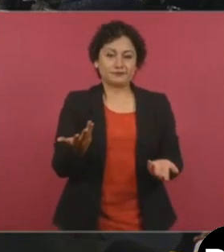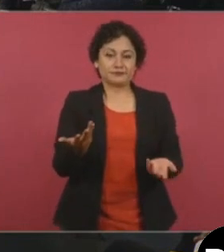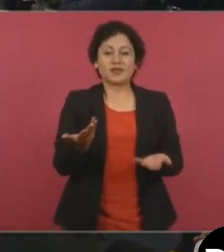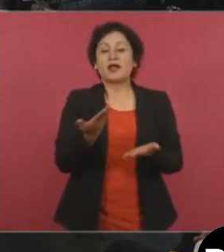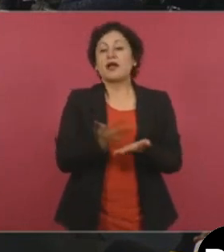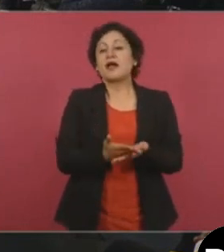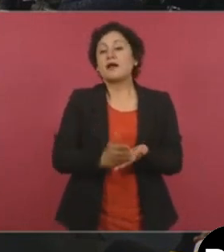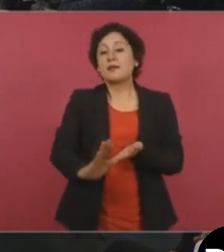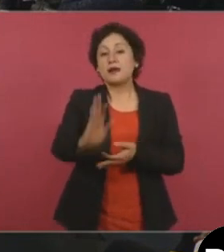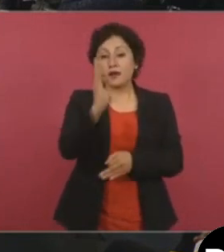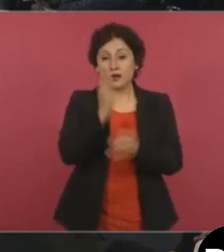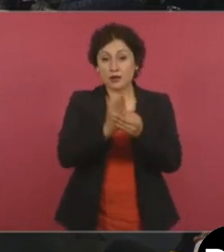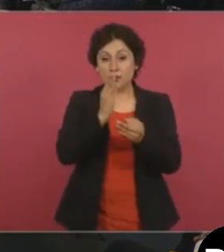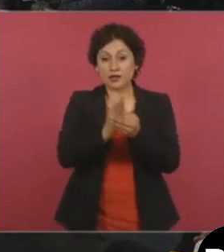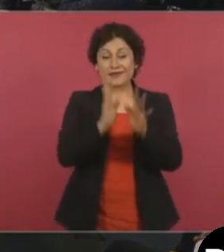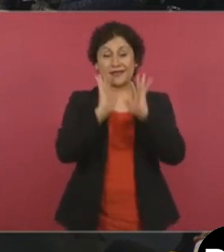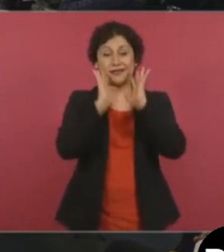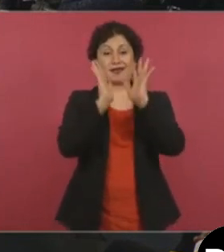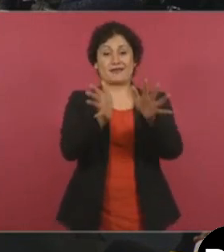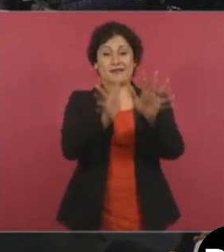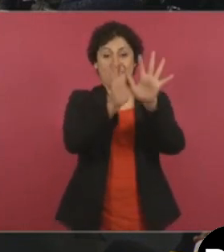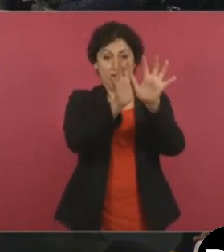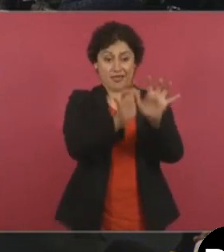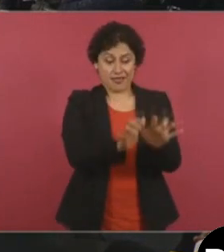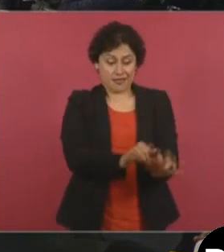de la transformación.